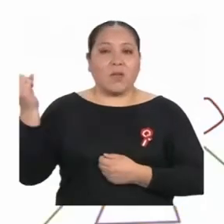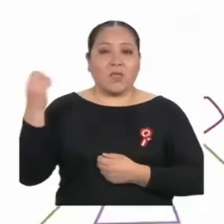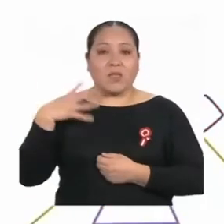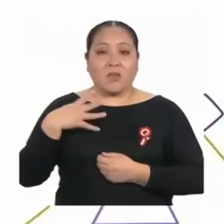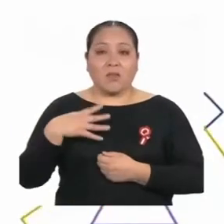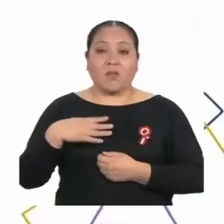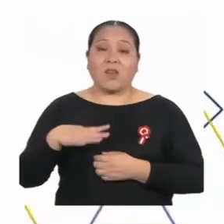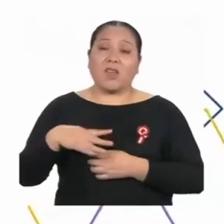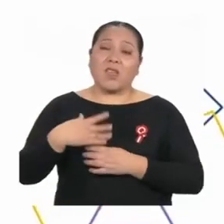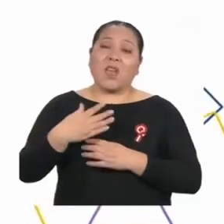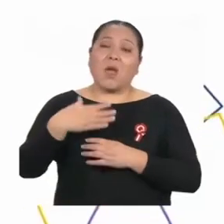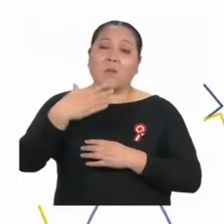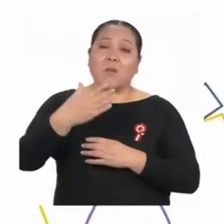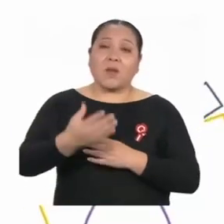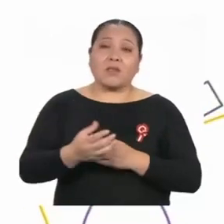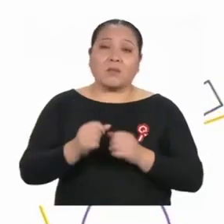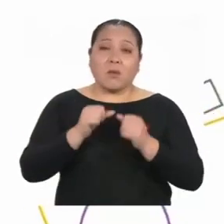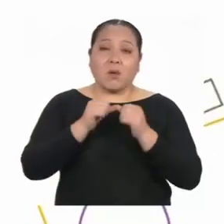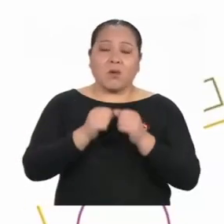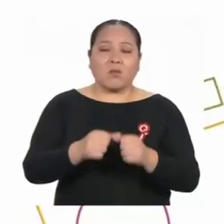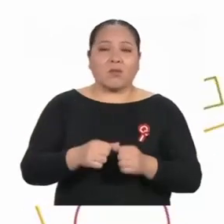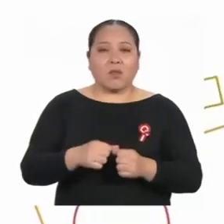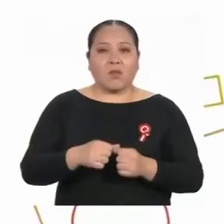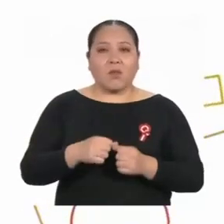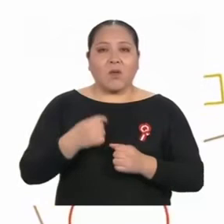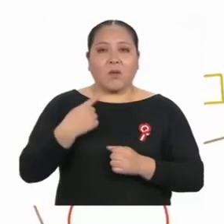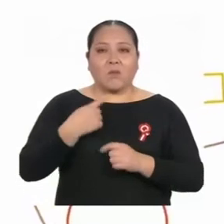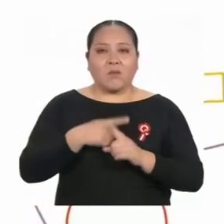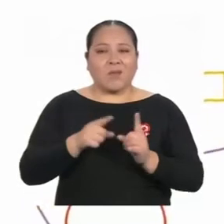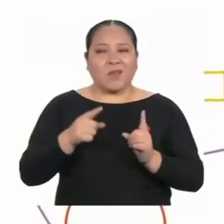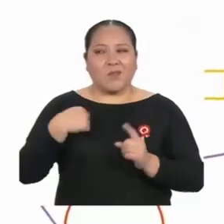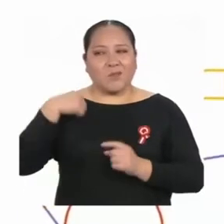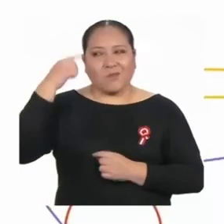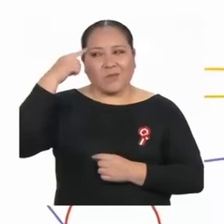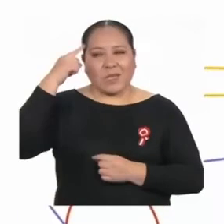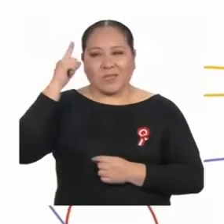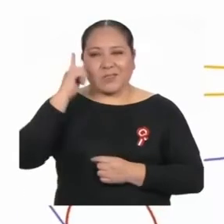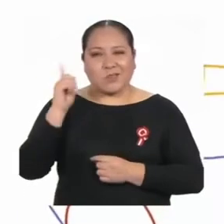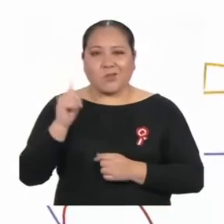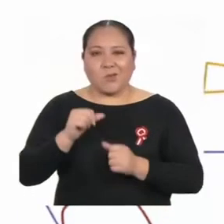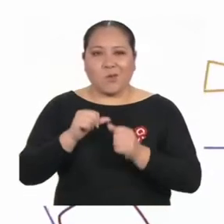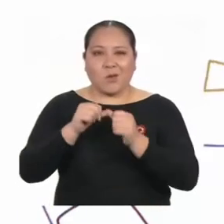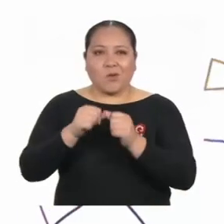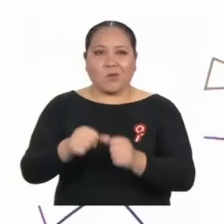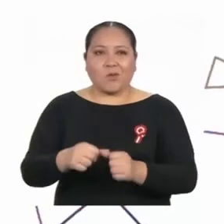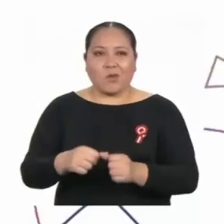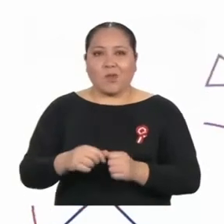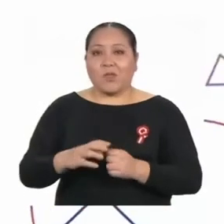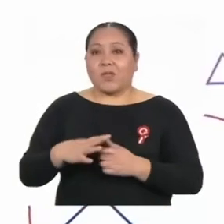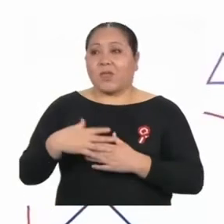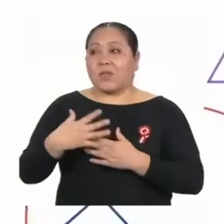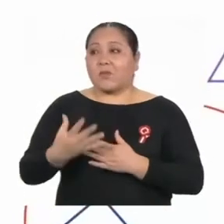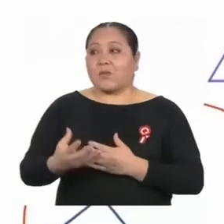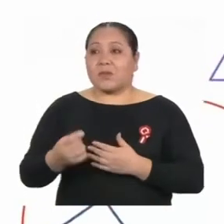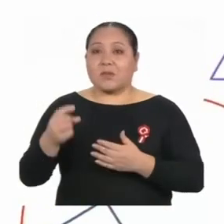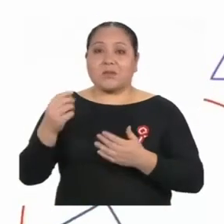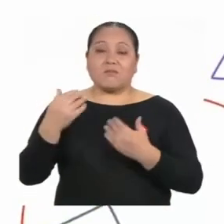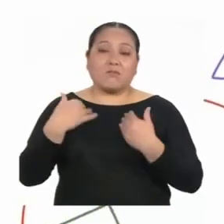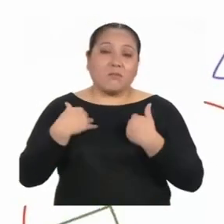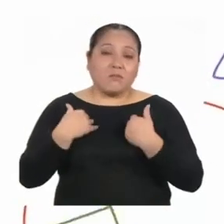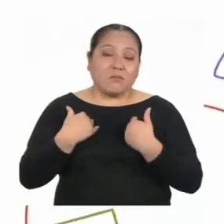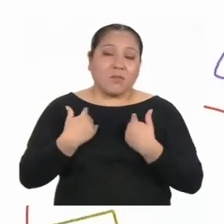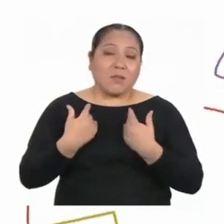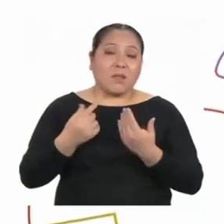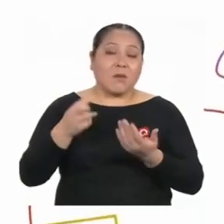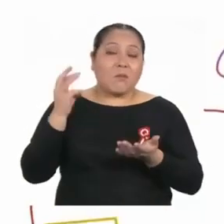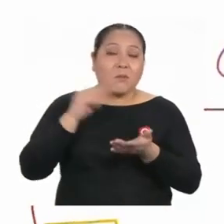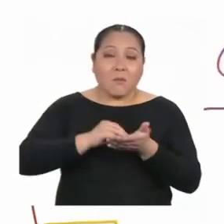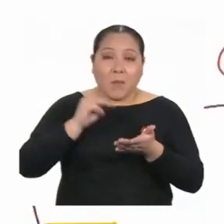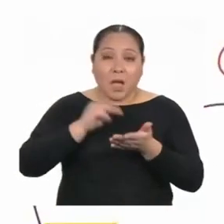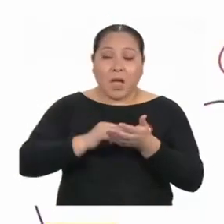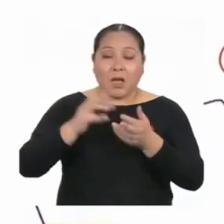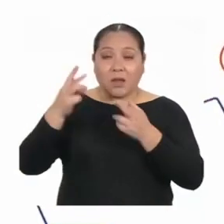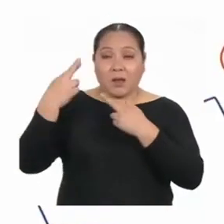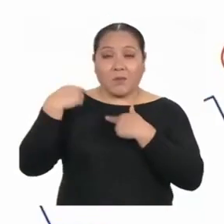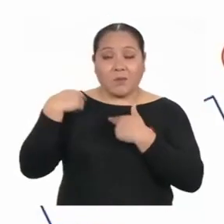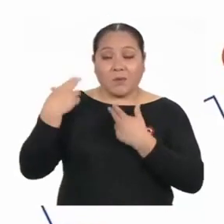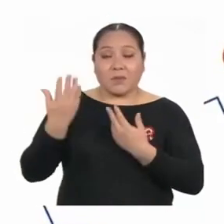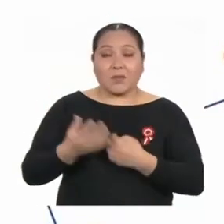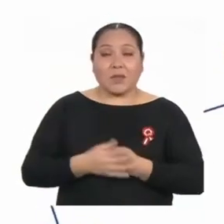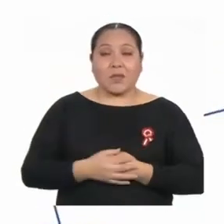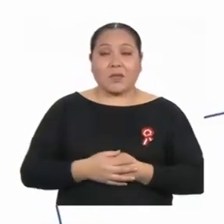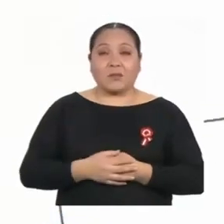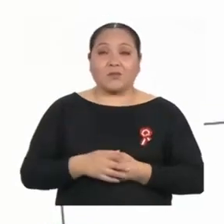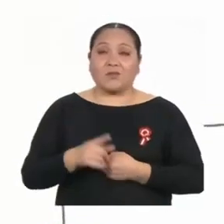retomar en un tiempo, pero yo creo que ya no lo va a hacer, porque luego tendrá más responsabilidades que ahora seguro.